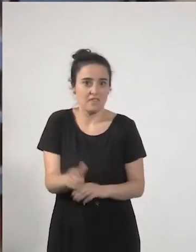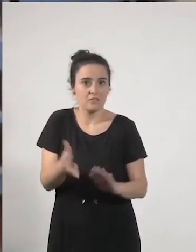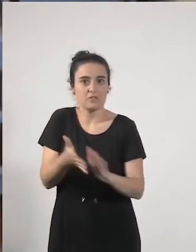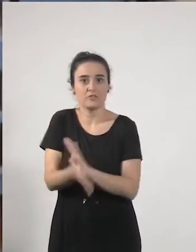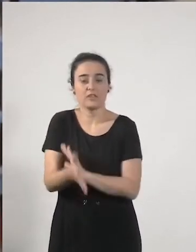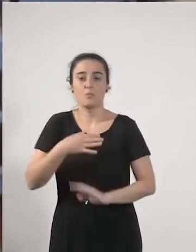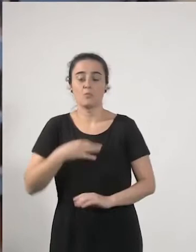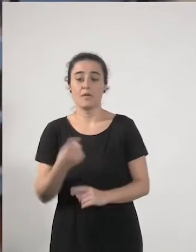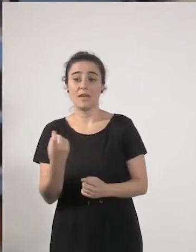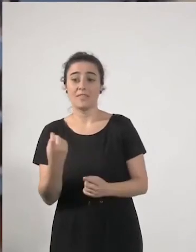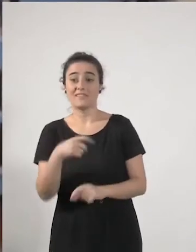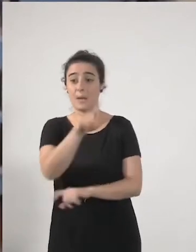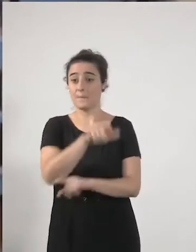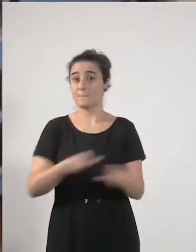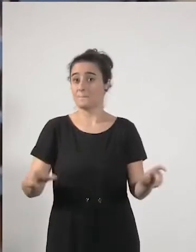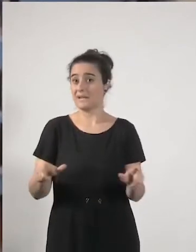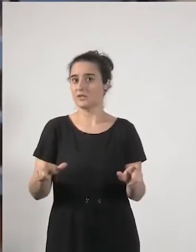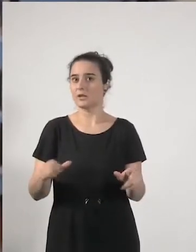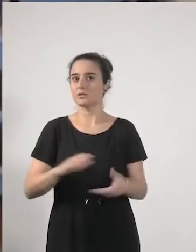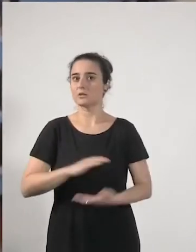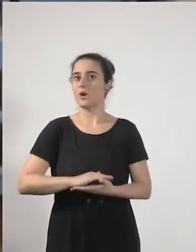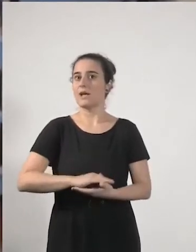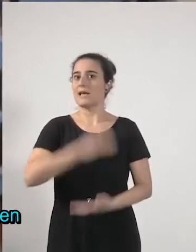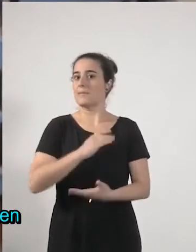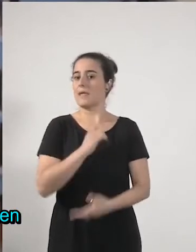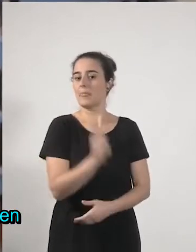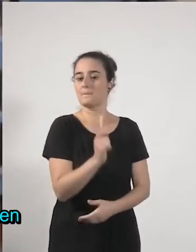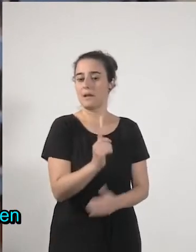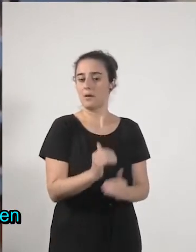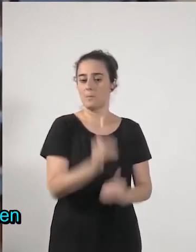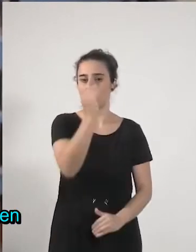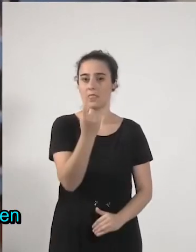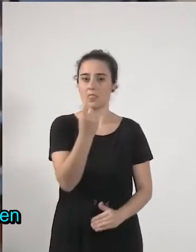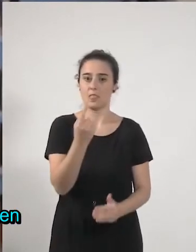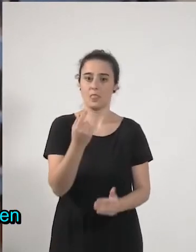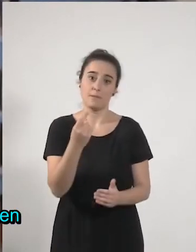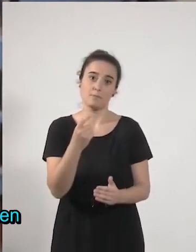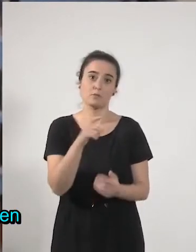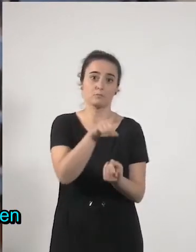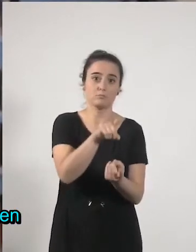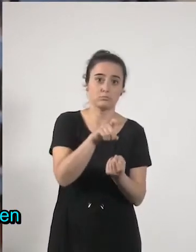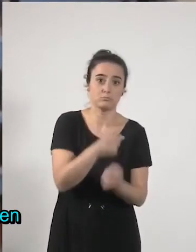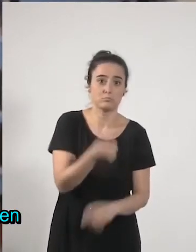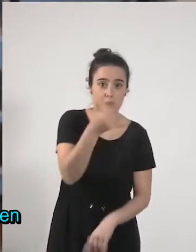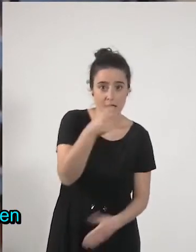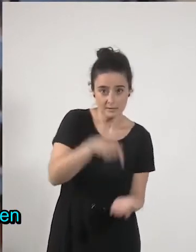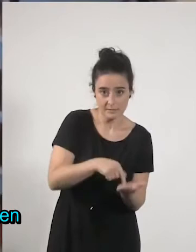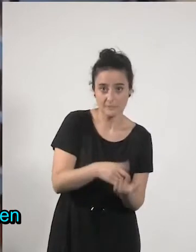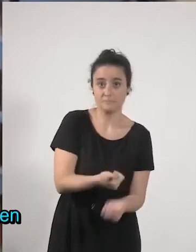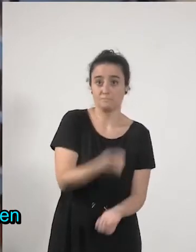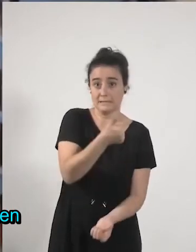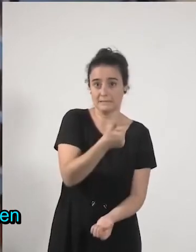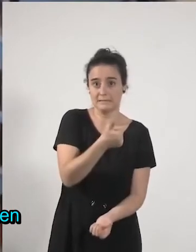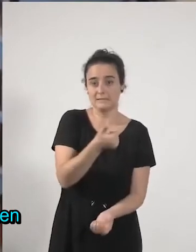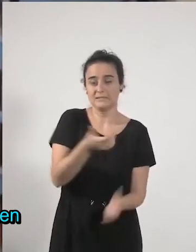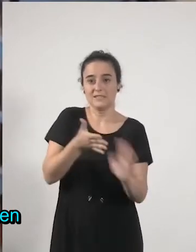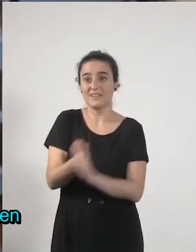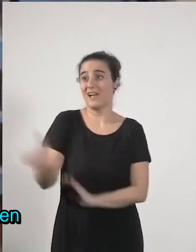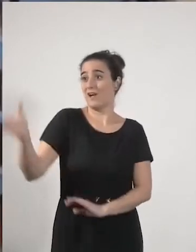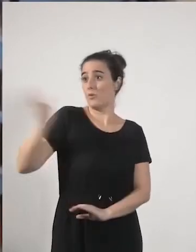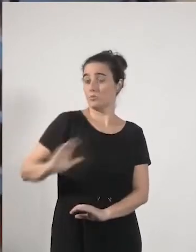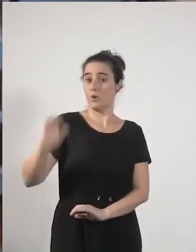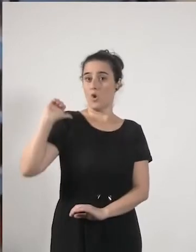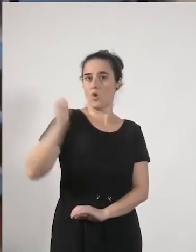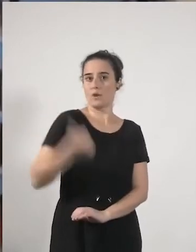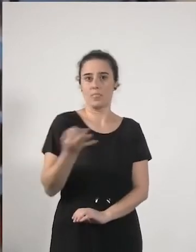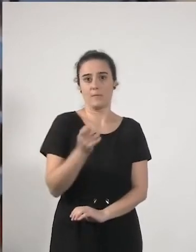a quienes tienen una mayor capacidad de pago es decir a quienes más rentas tienen y a quienes más riqueza tienen